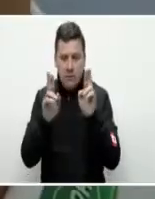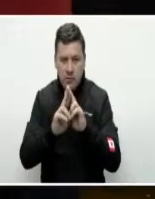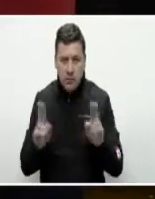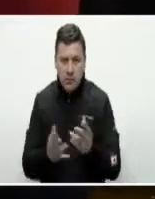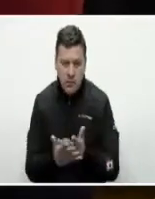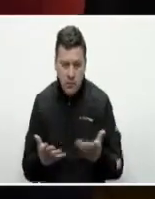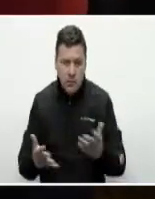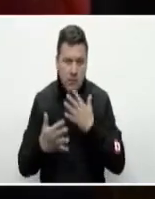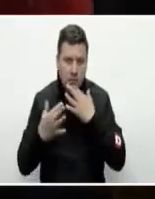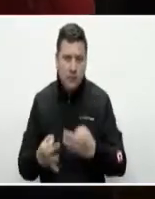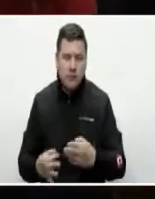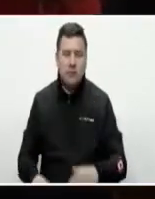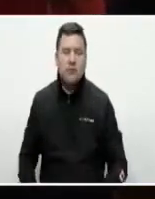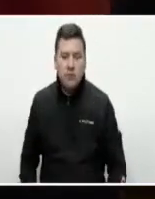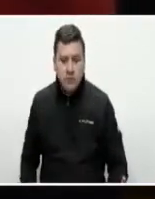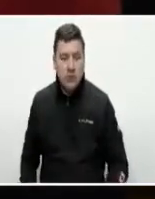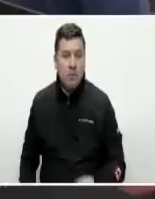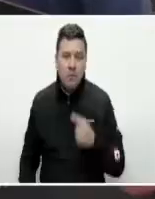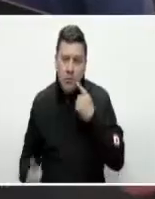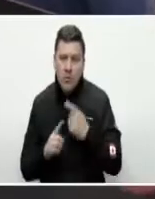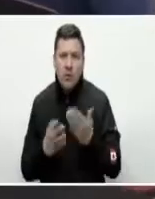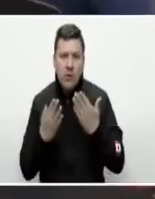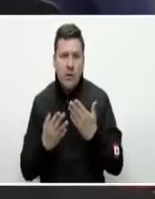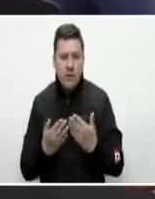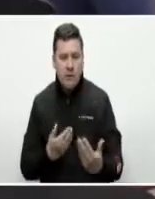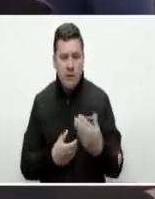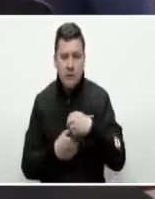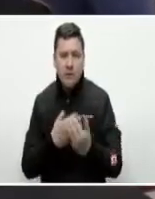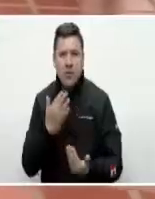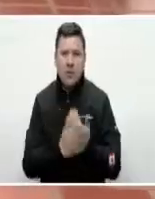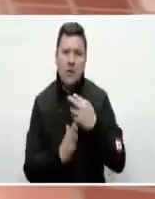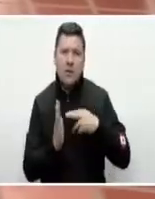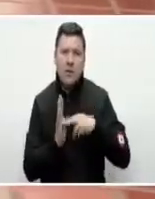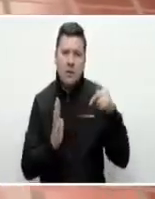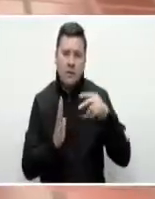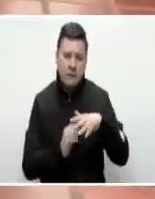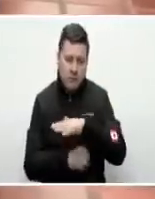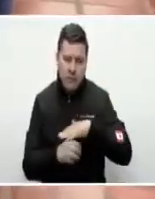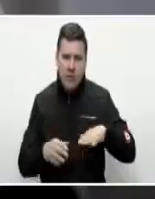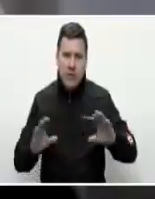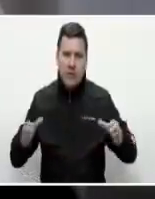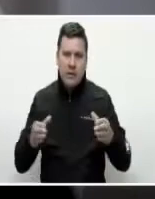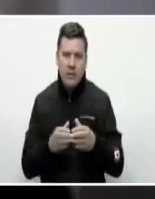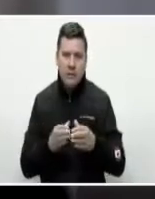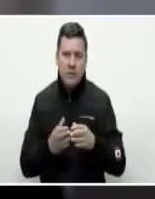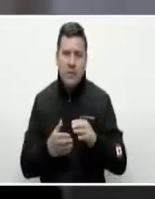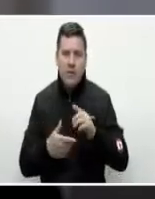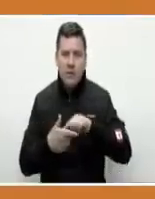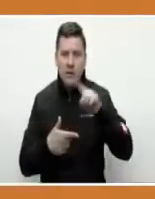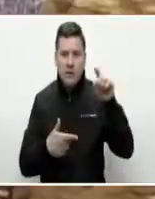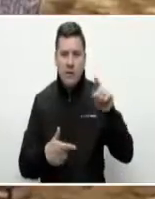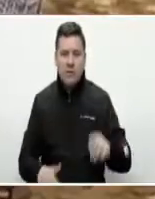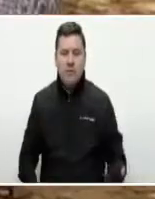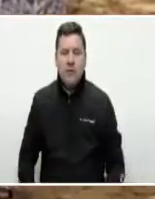cosas y realidad mixta, esto con el fin de introducir nuevas herramientas a todos los sectores de la economía.